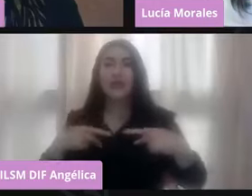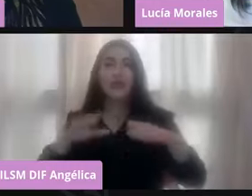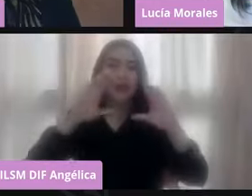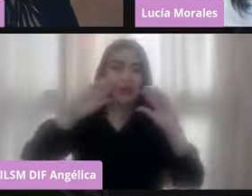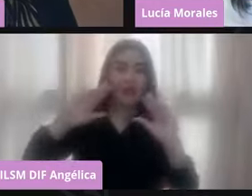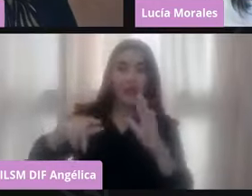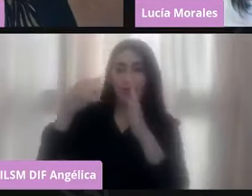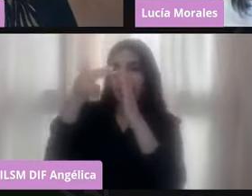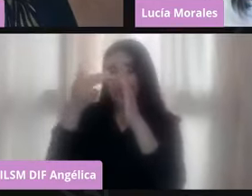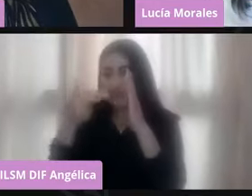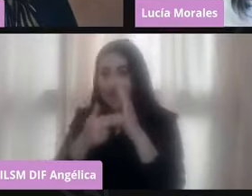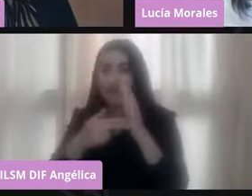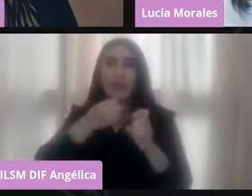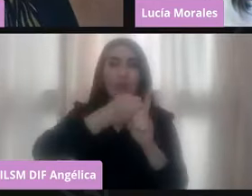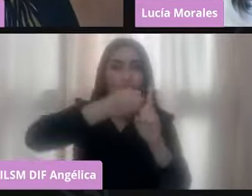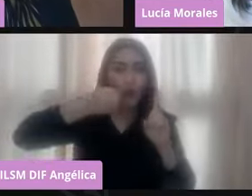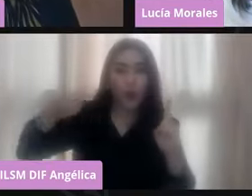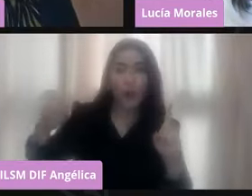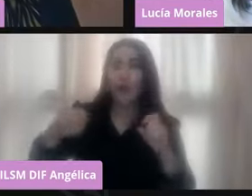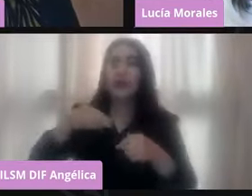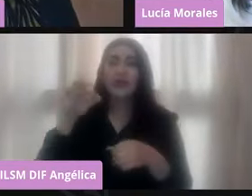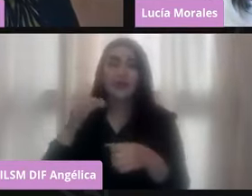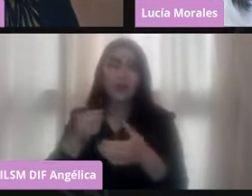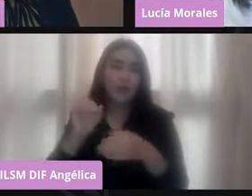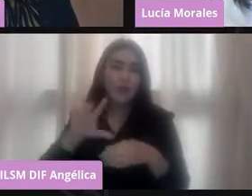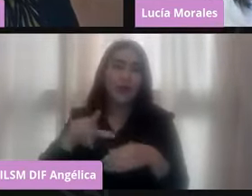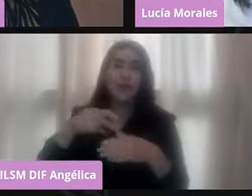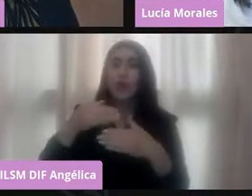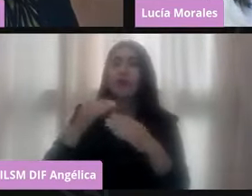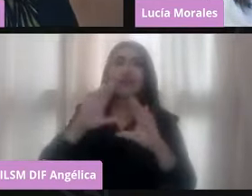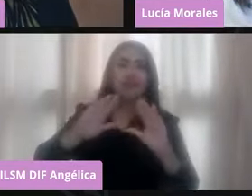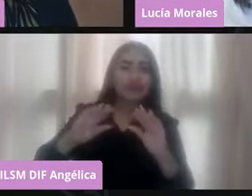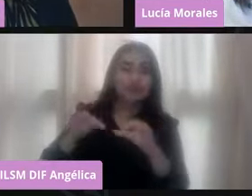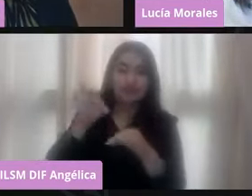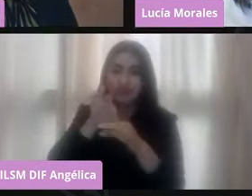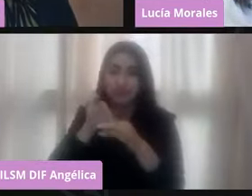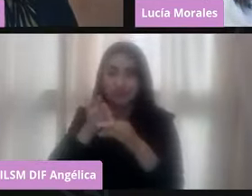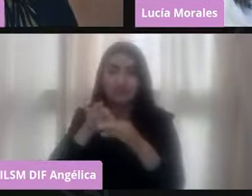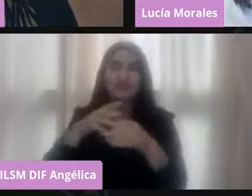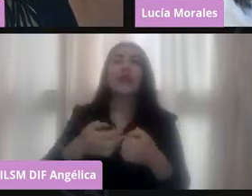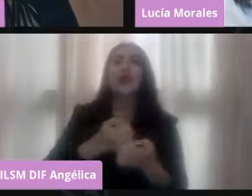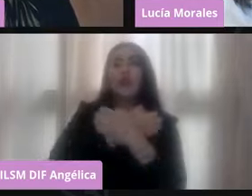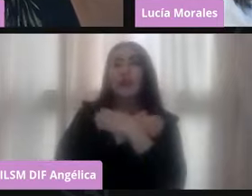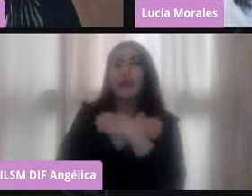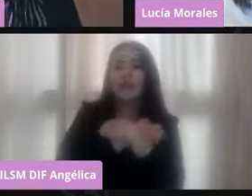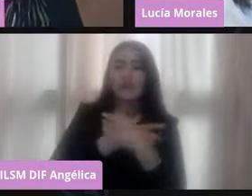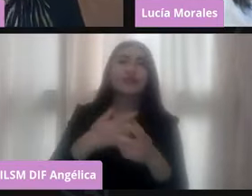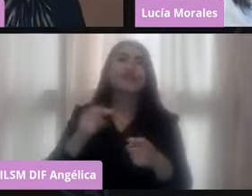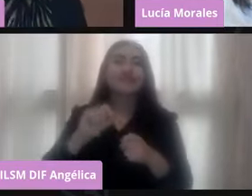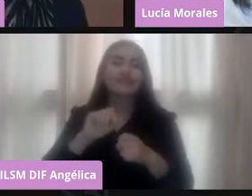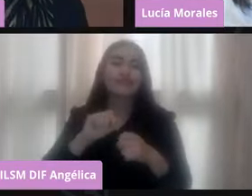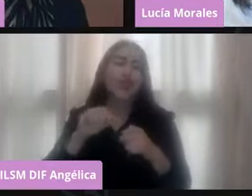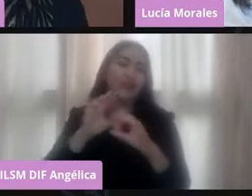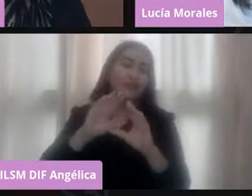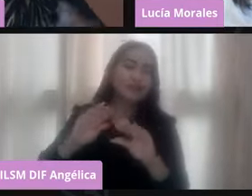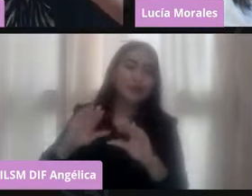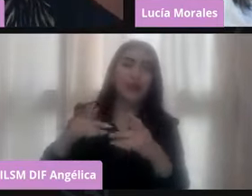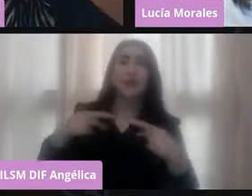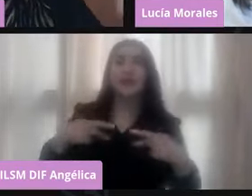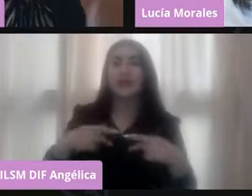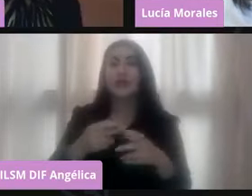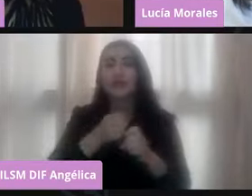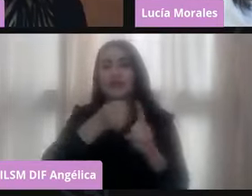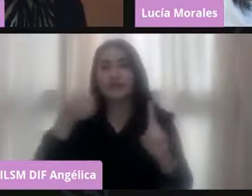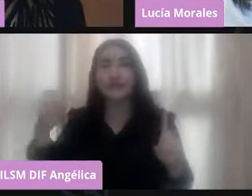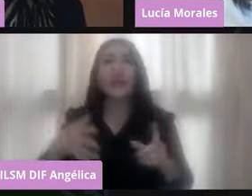Ejecutiva de Capacitación Electoral de Educación Cívica del Instituto Nacional Electoral. Bienvenidísima,